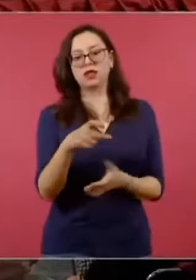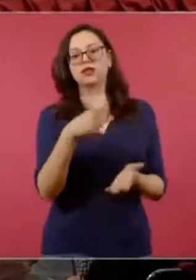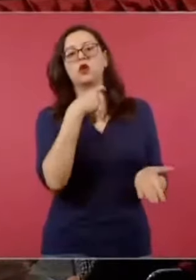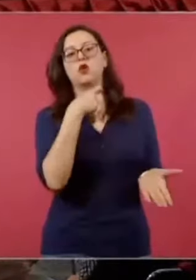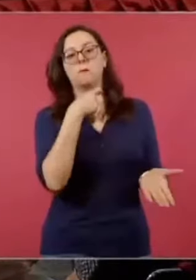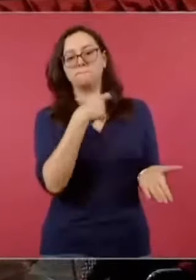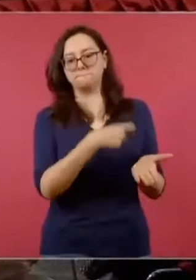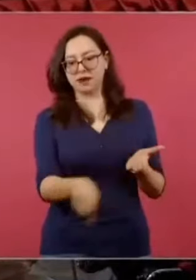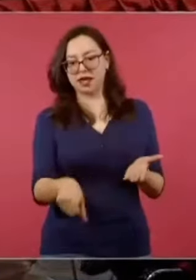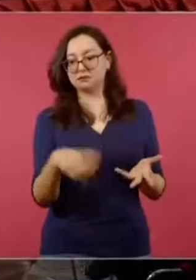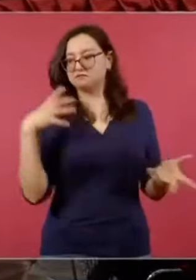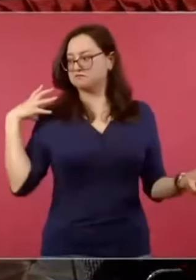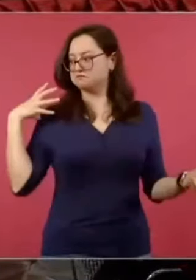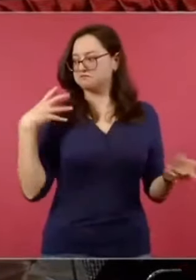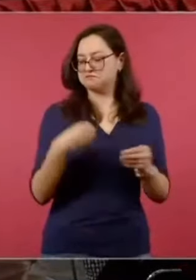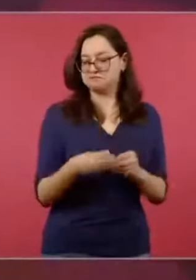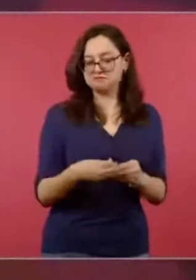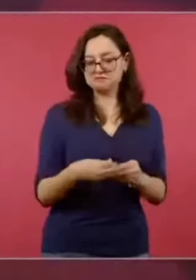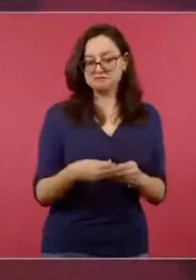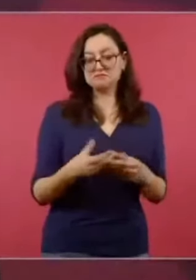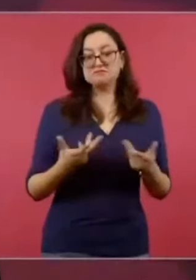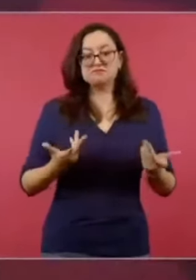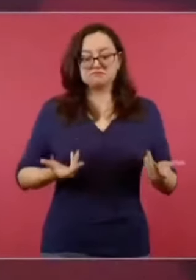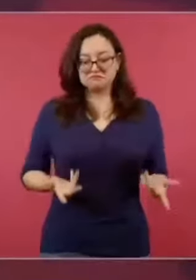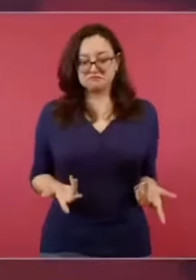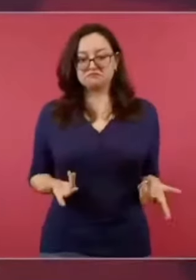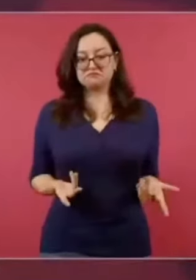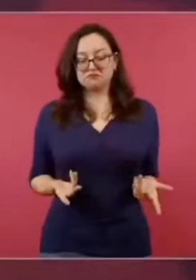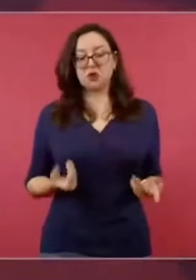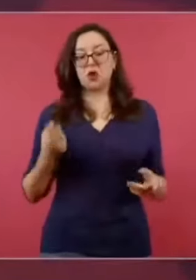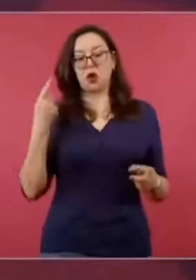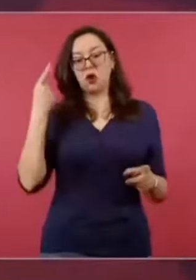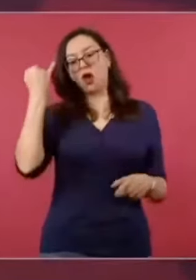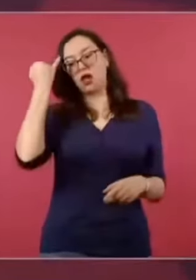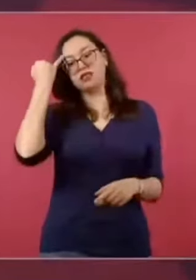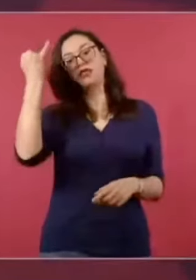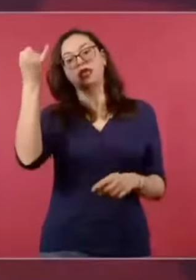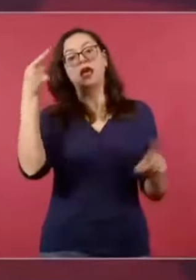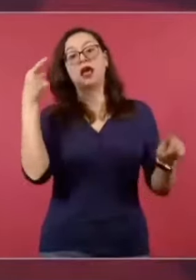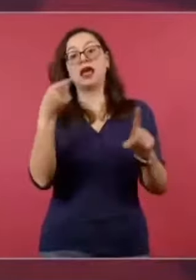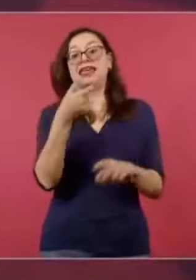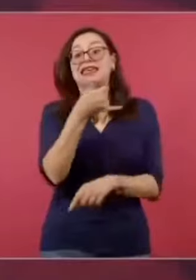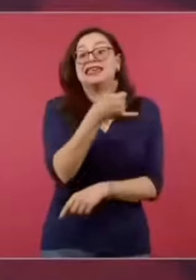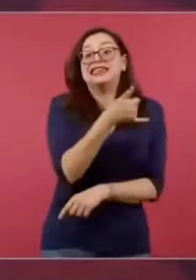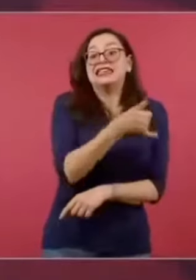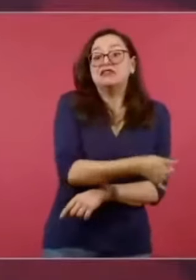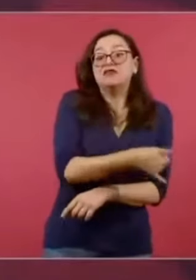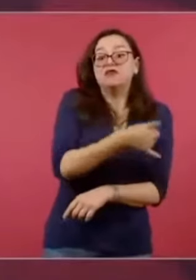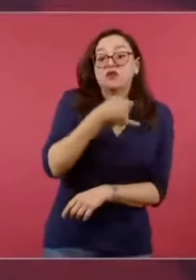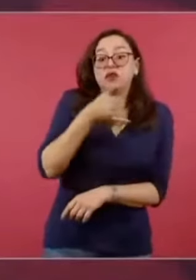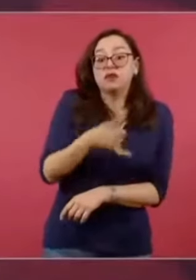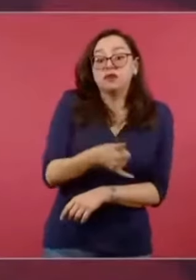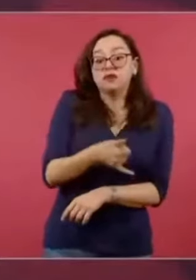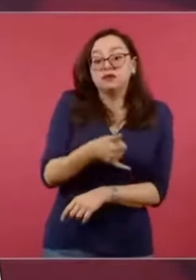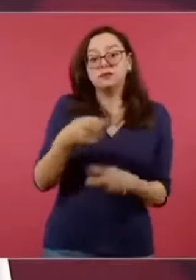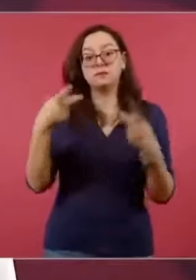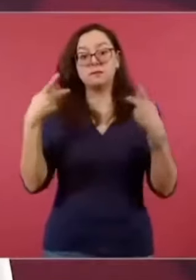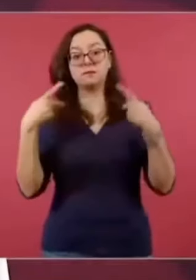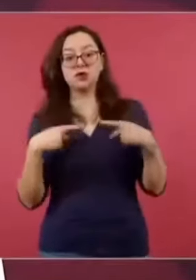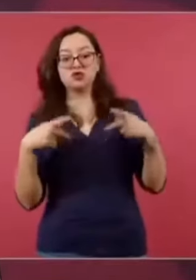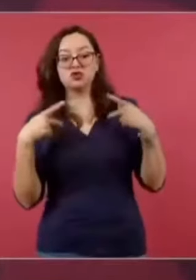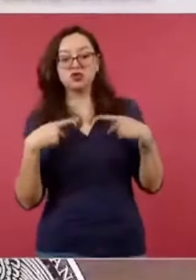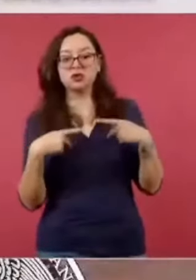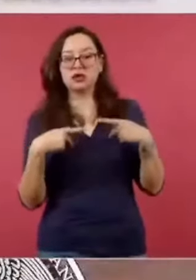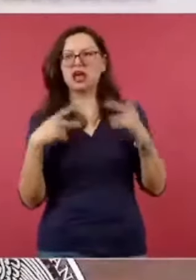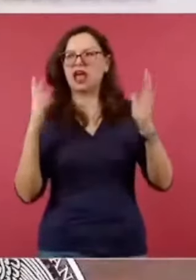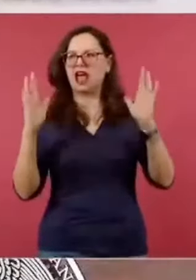pagadas. Esto se logra con un acuerdo entre el Infonavit y el arrendatario y no